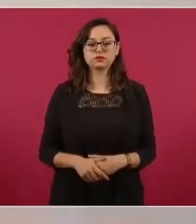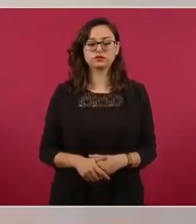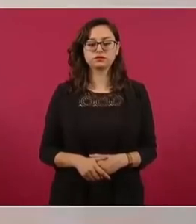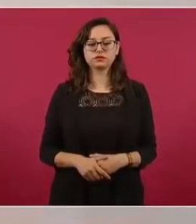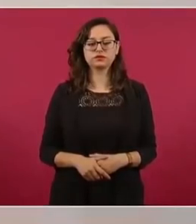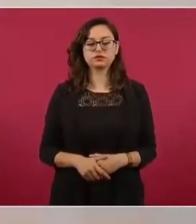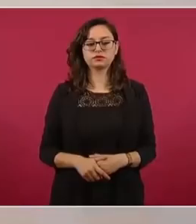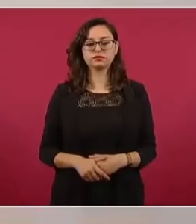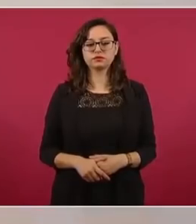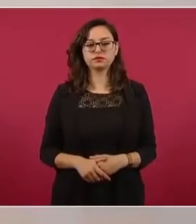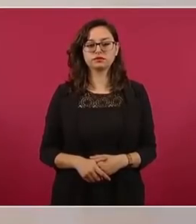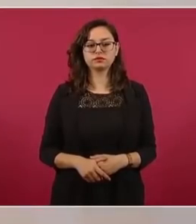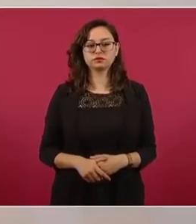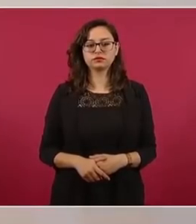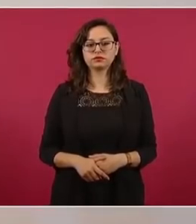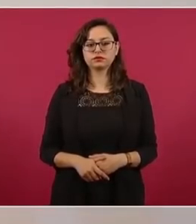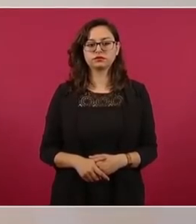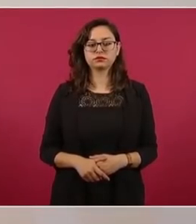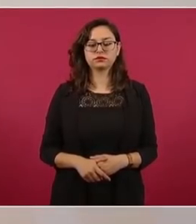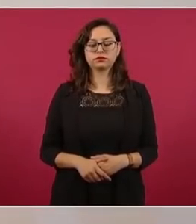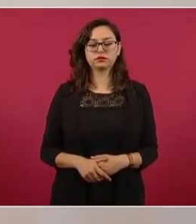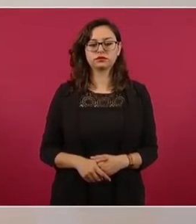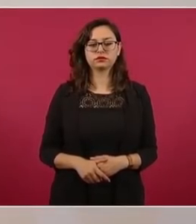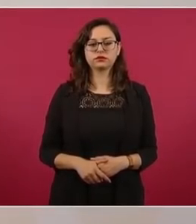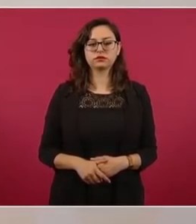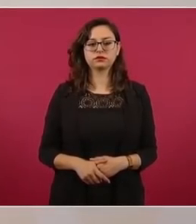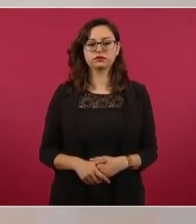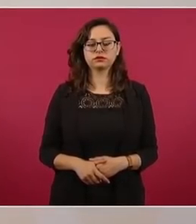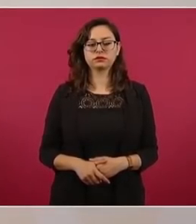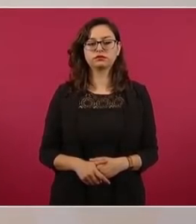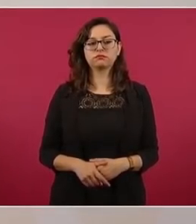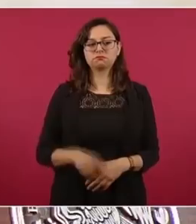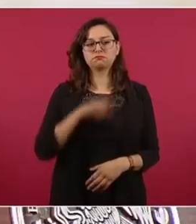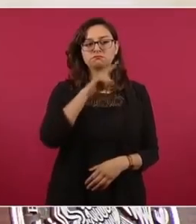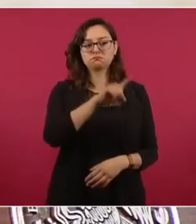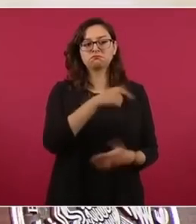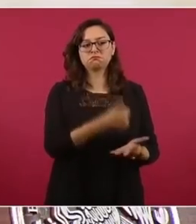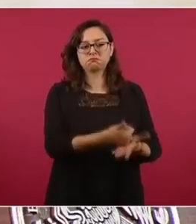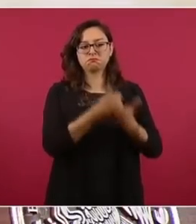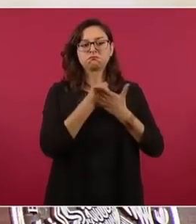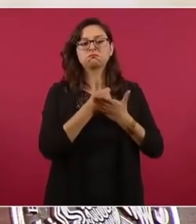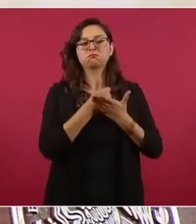dar este paso